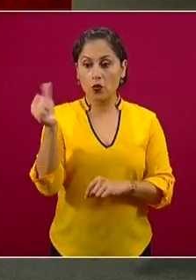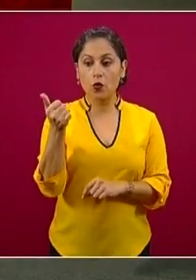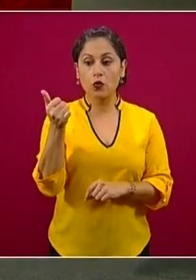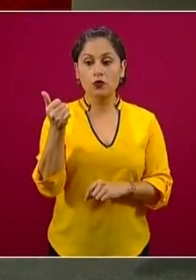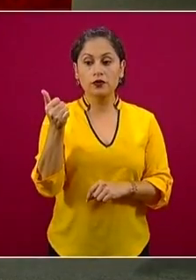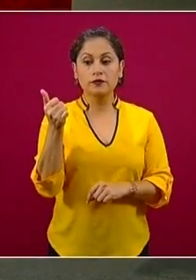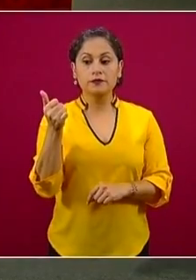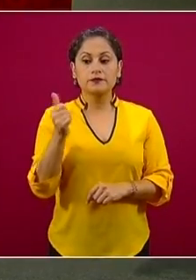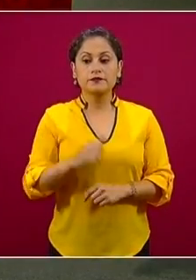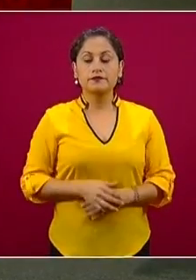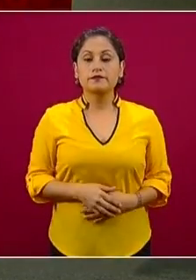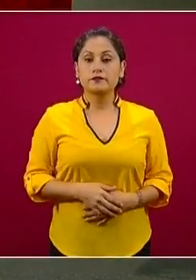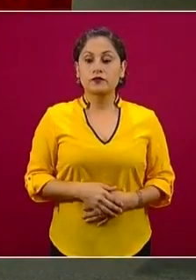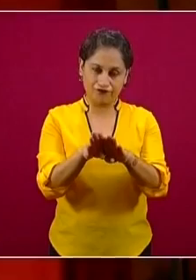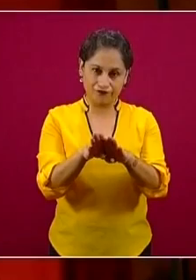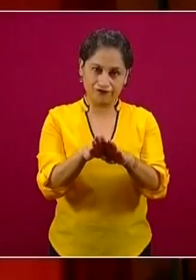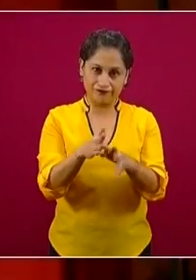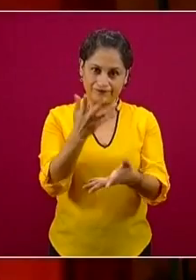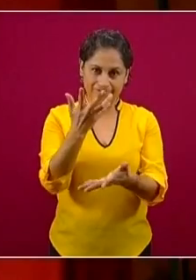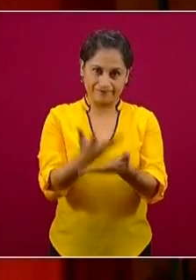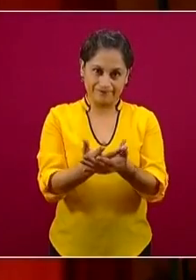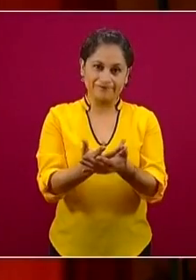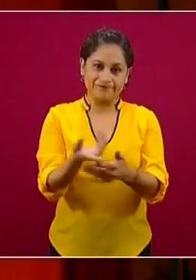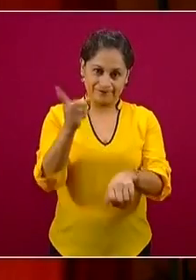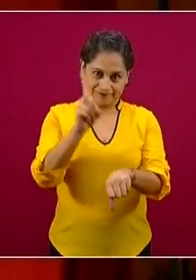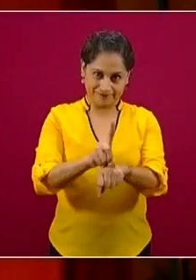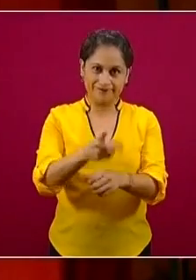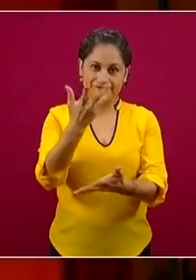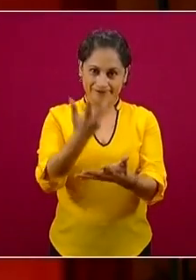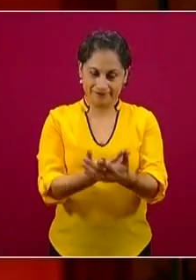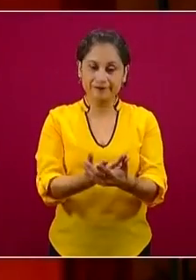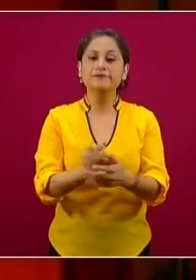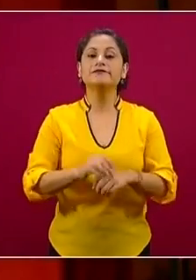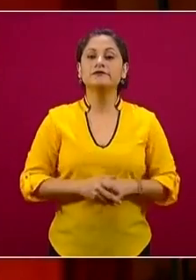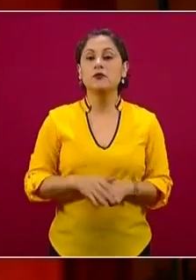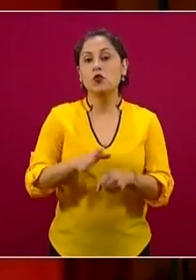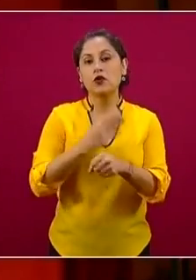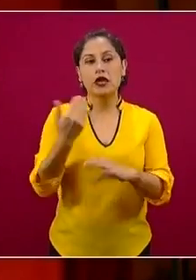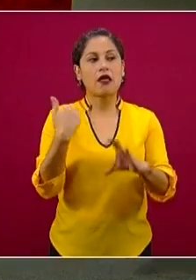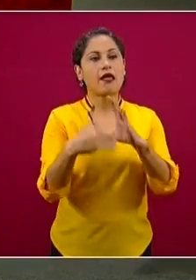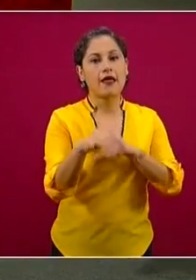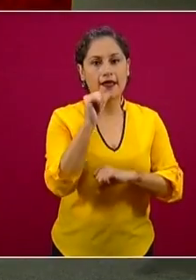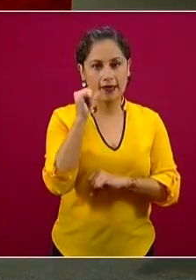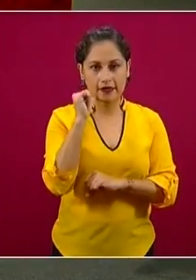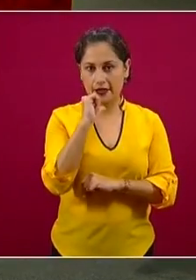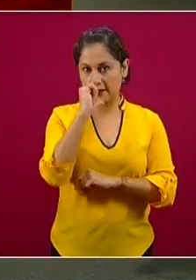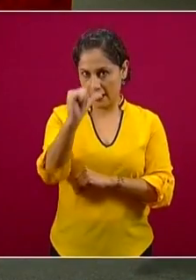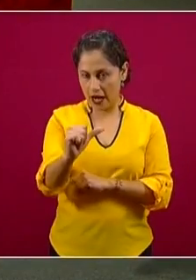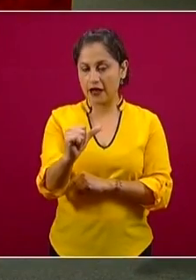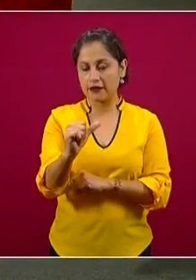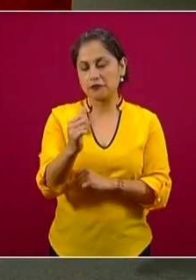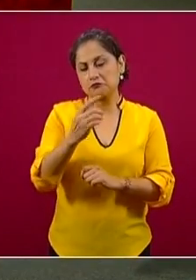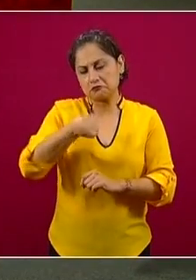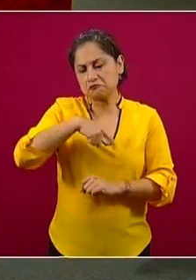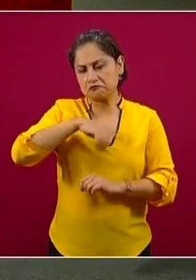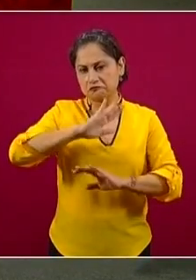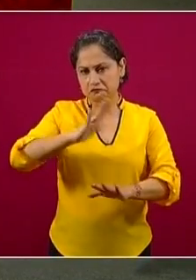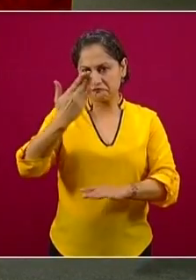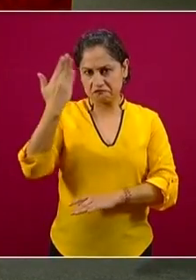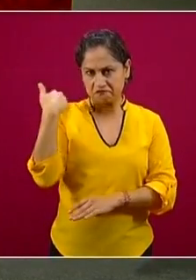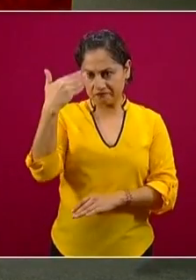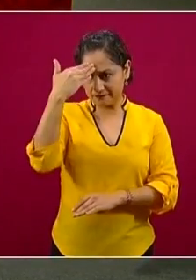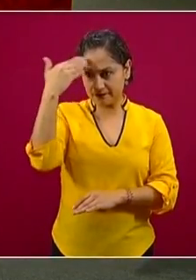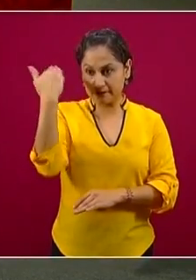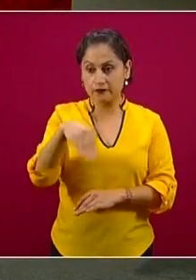el 87% ya recibió el recurso. El director del Seguro Social, Zoe Robledo, mencionó la importancia del